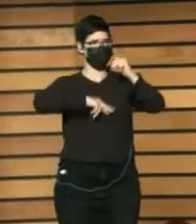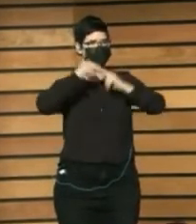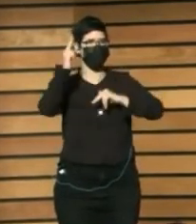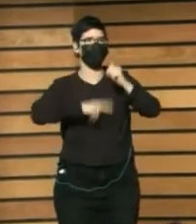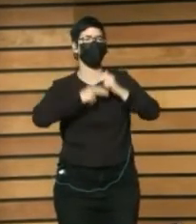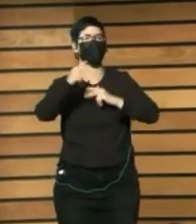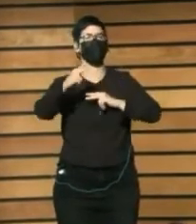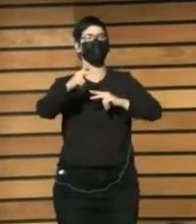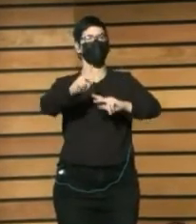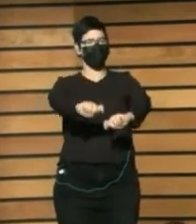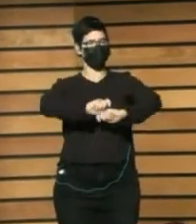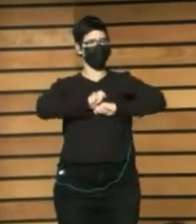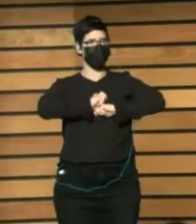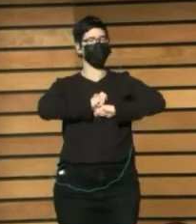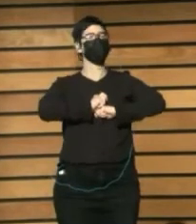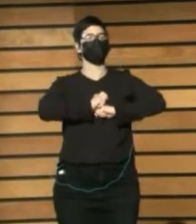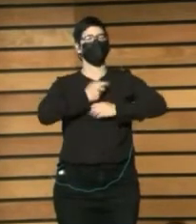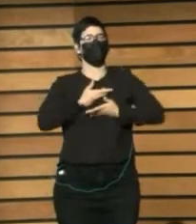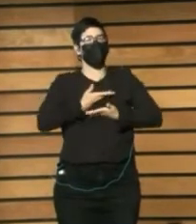Confianza